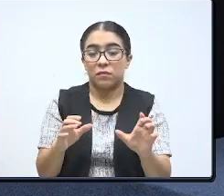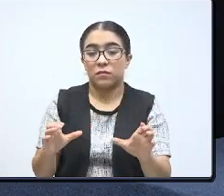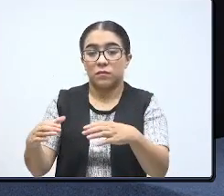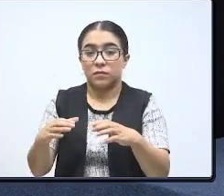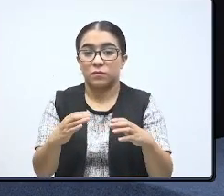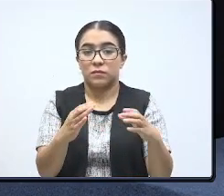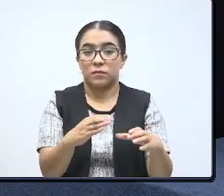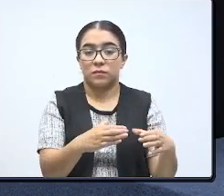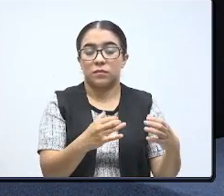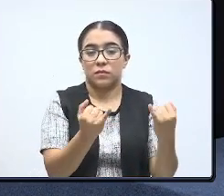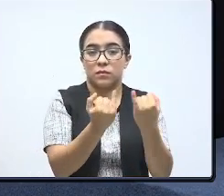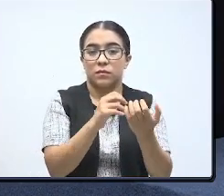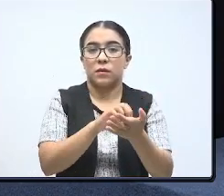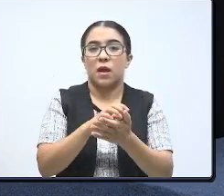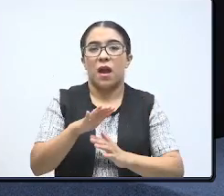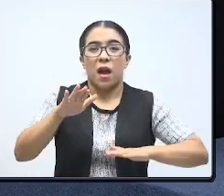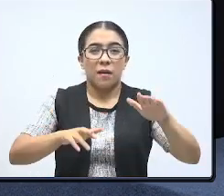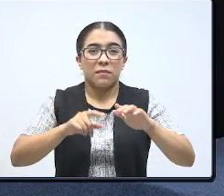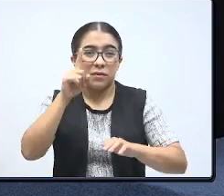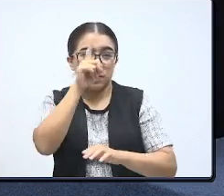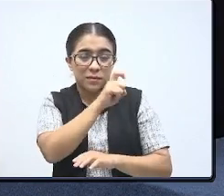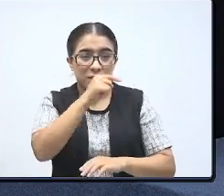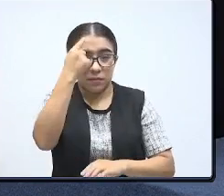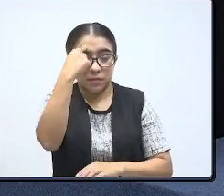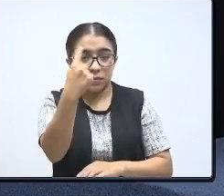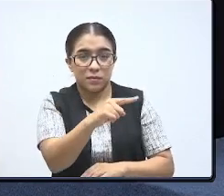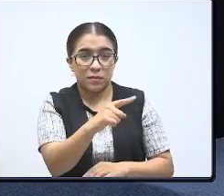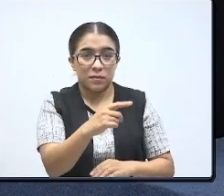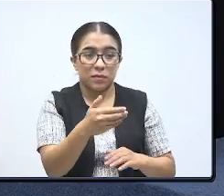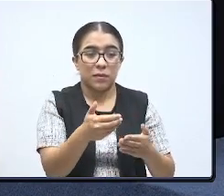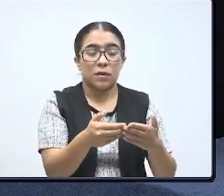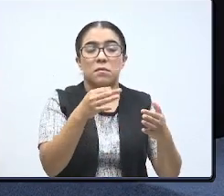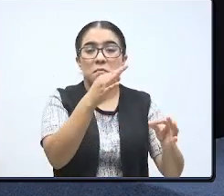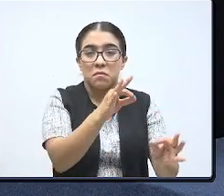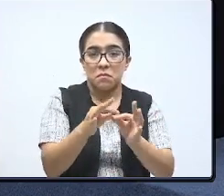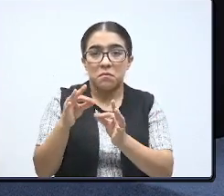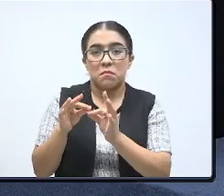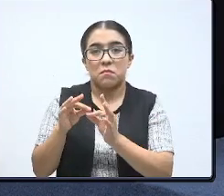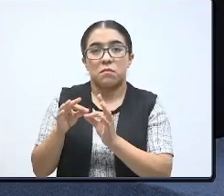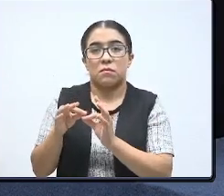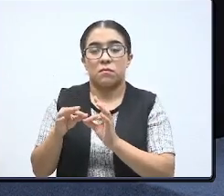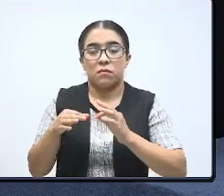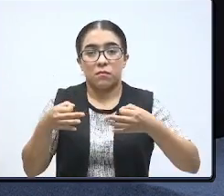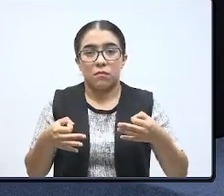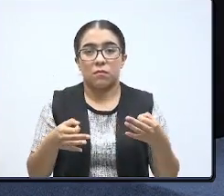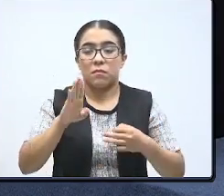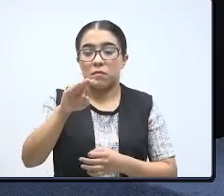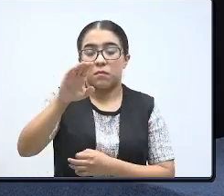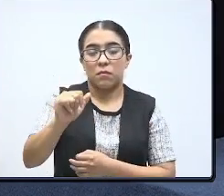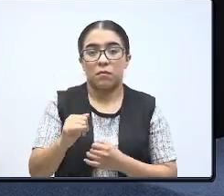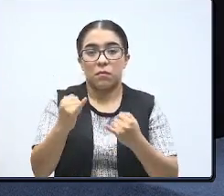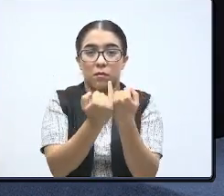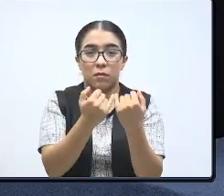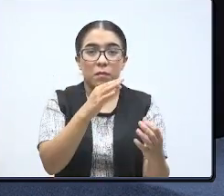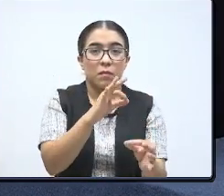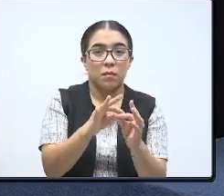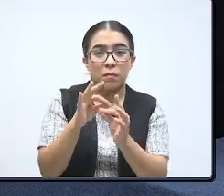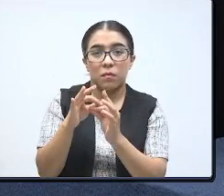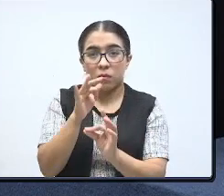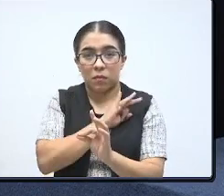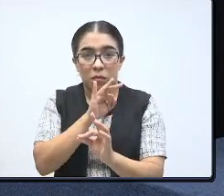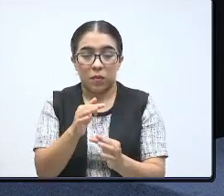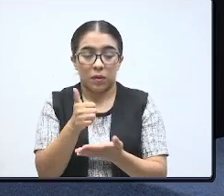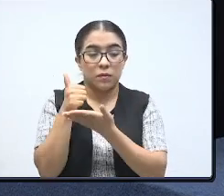estas becas se encuentran completamente vinculadas al promedio y a la excelencia académica. Las becas basadas en el rendimiento académico